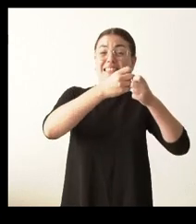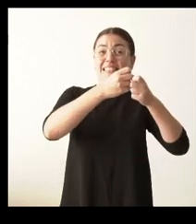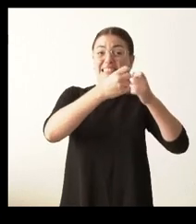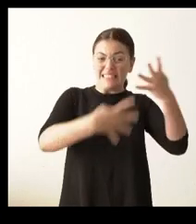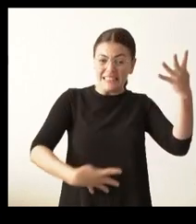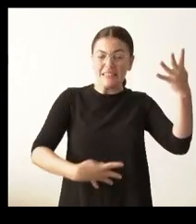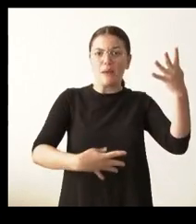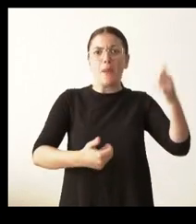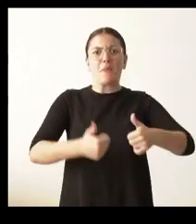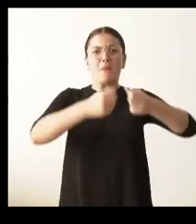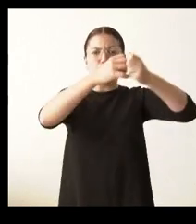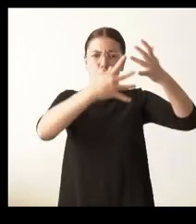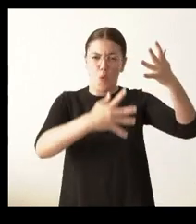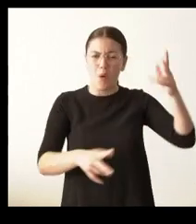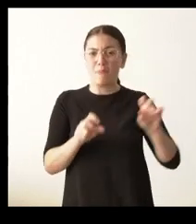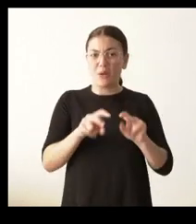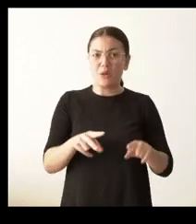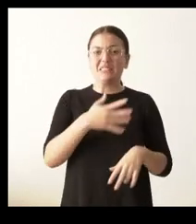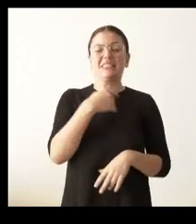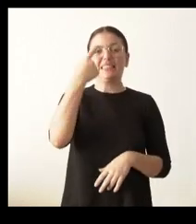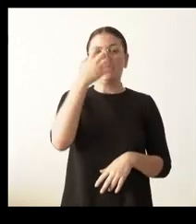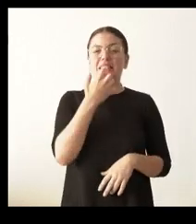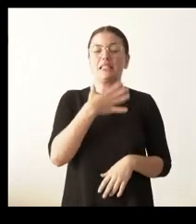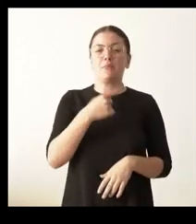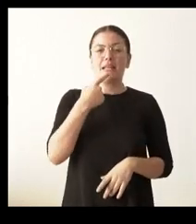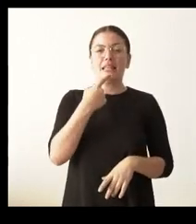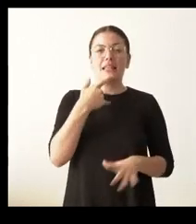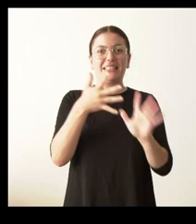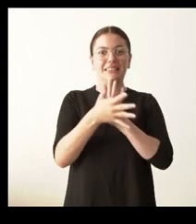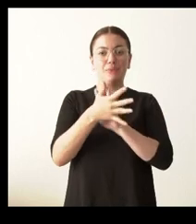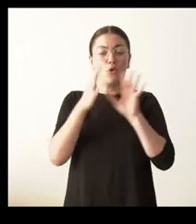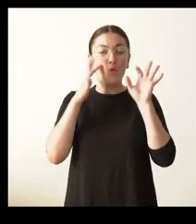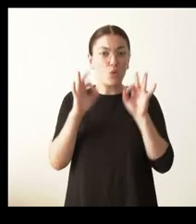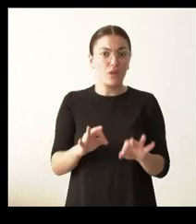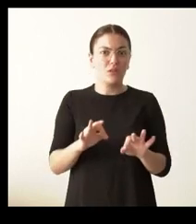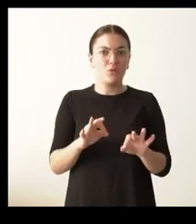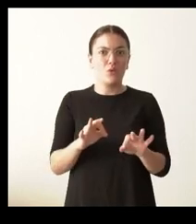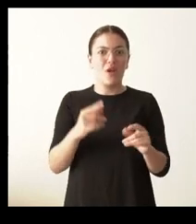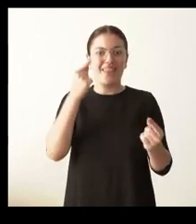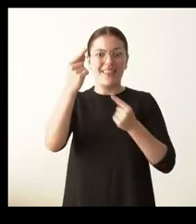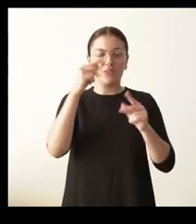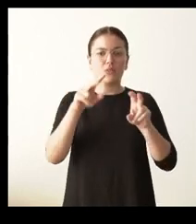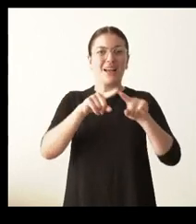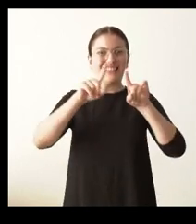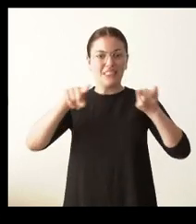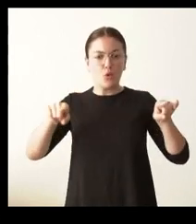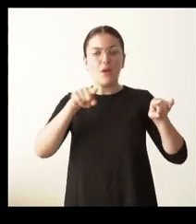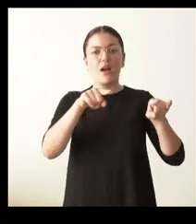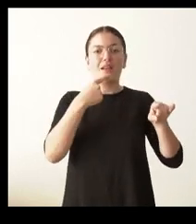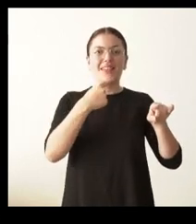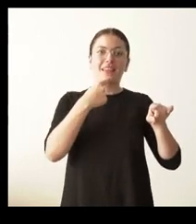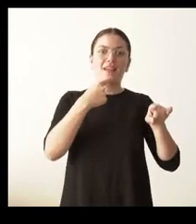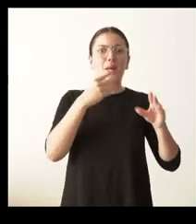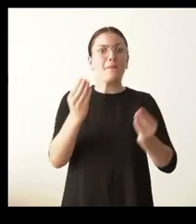aumentado. Y yo quería saber si podría detallarnos los datos concretos de Segovia, que reflejan la mejora que ustedes